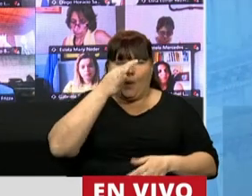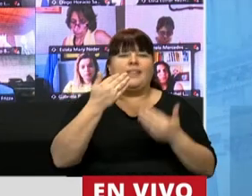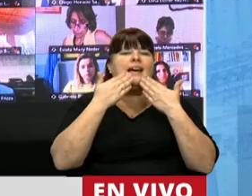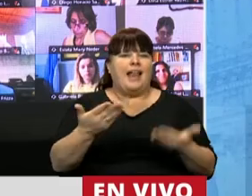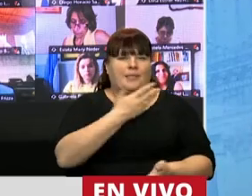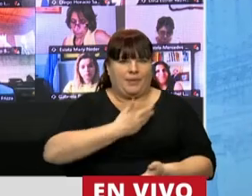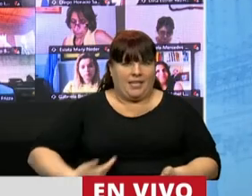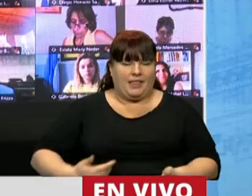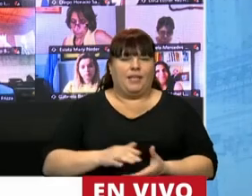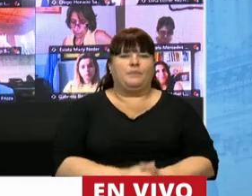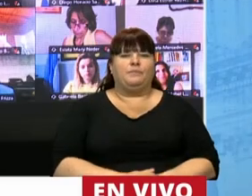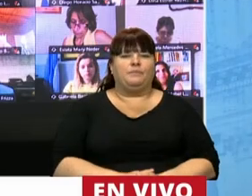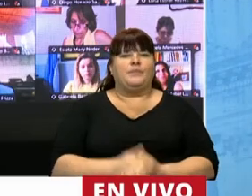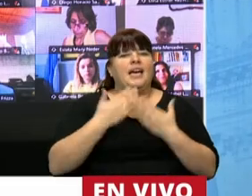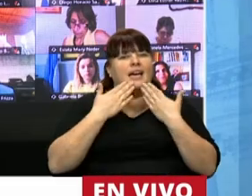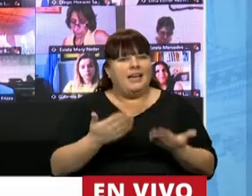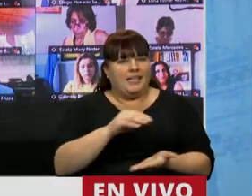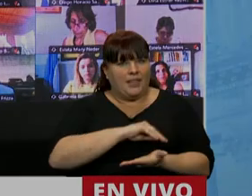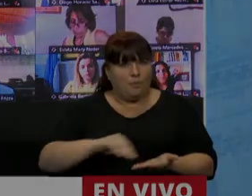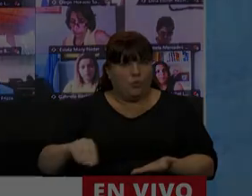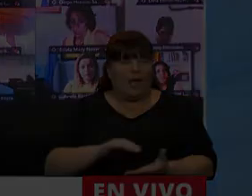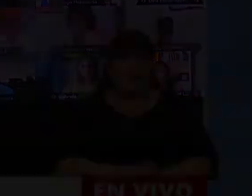Gracias, señor Presidente. Gracias, diputada.